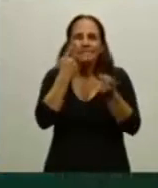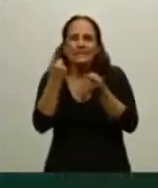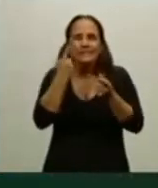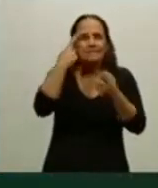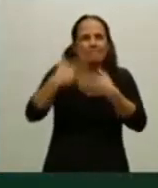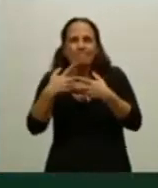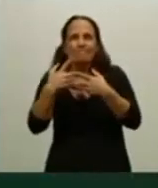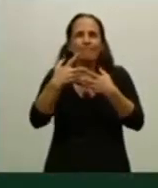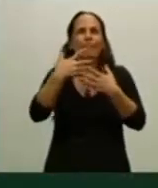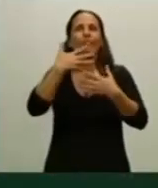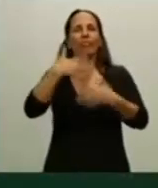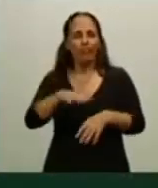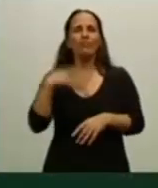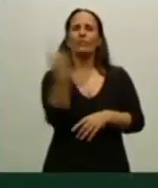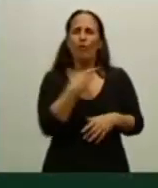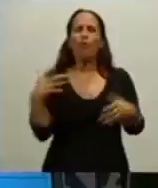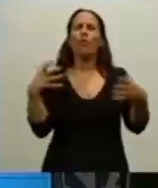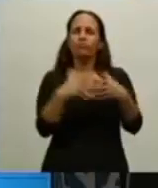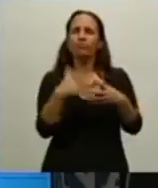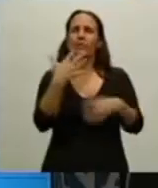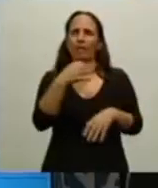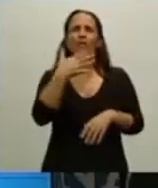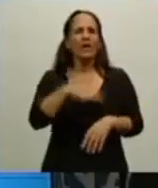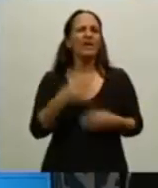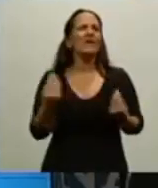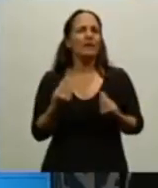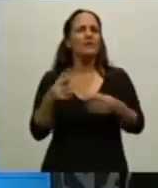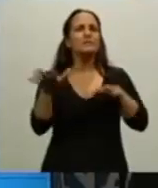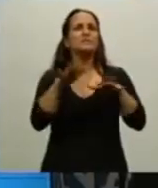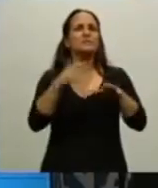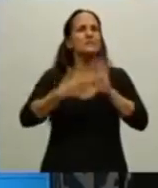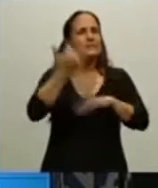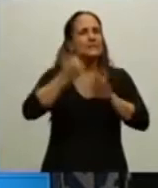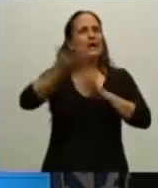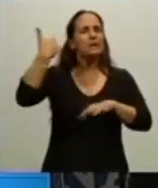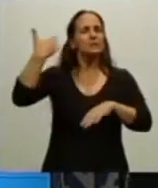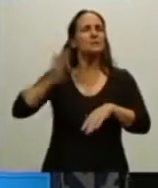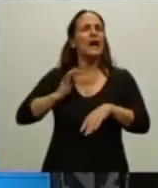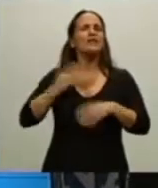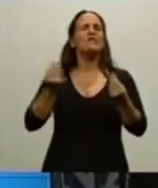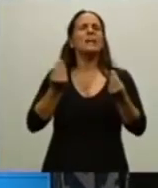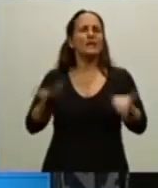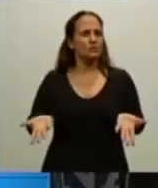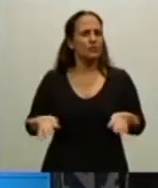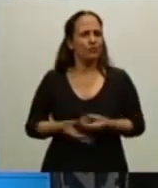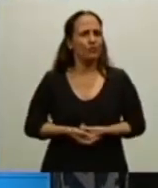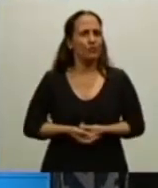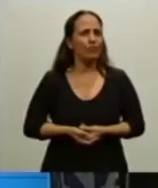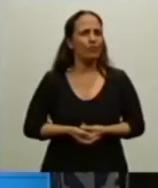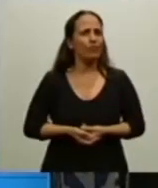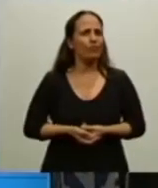entre todos lo que nos ha pasado en todos estos años y porque este